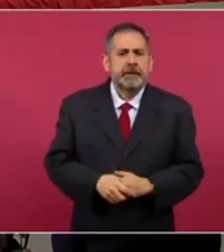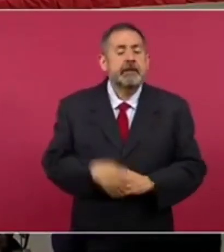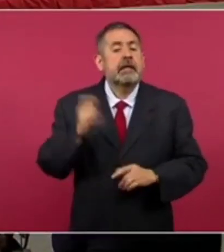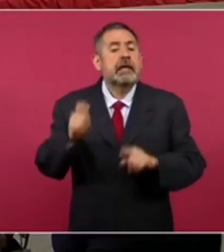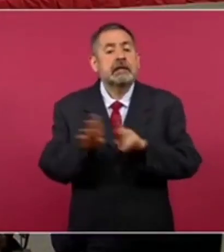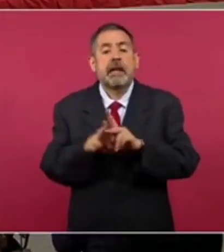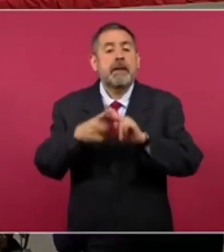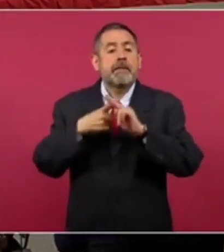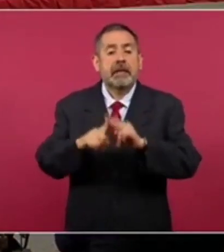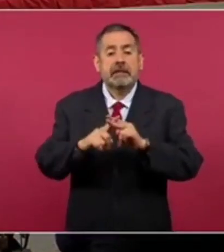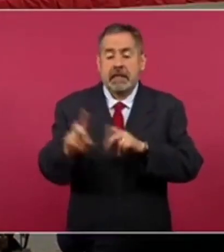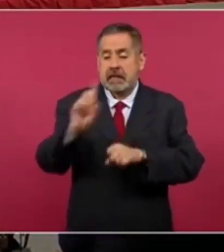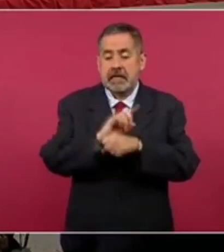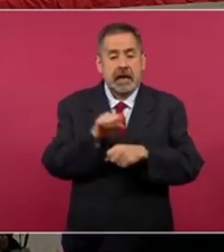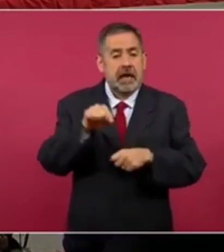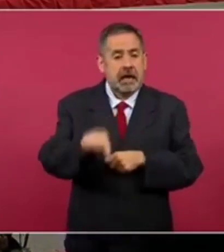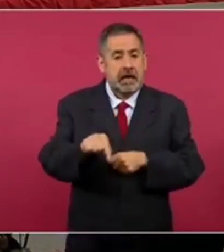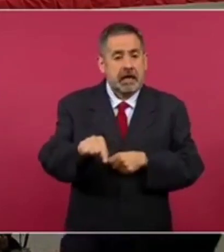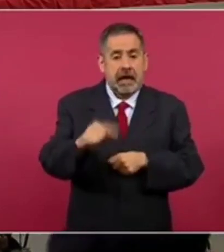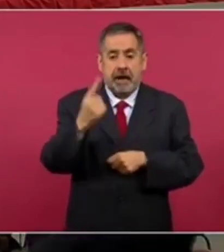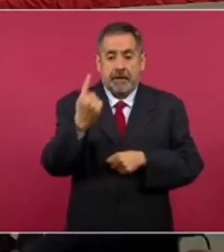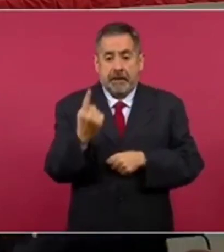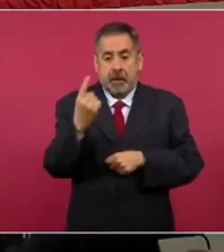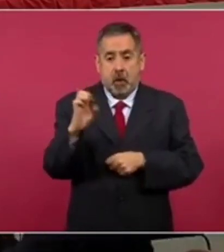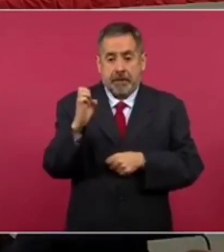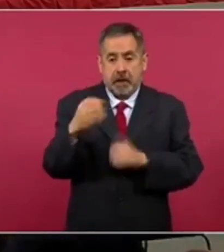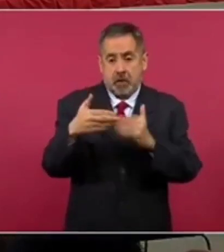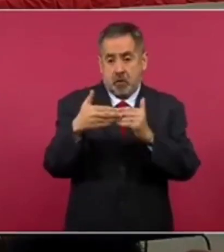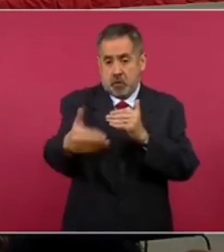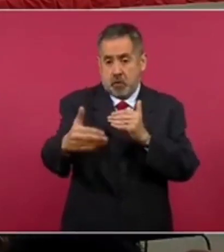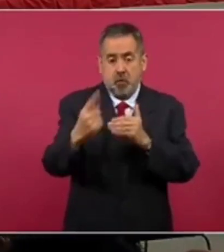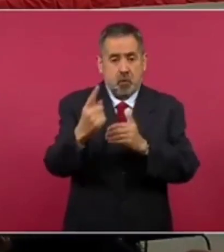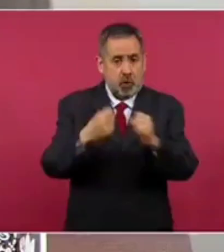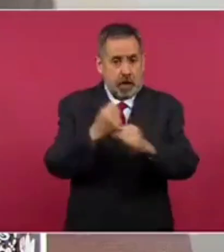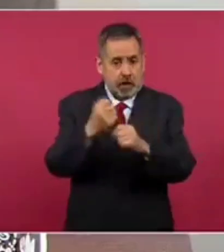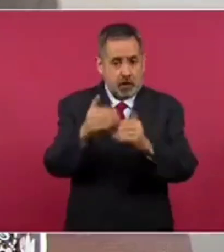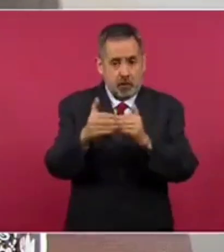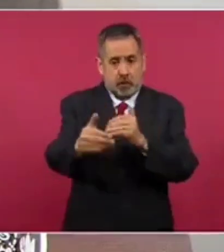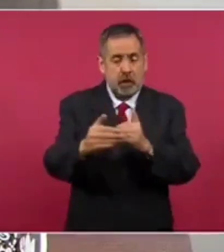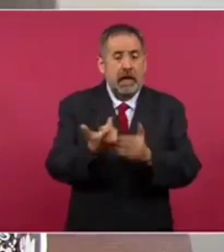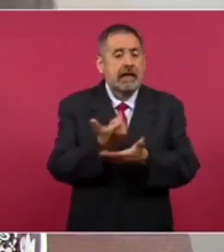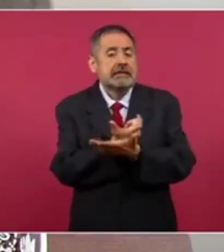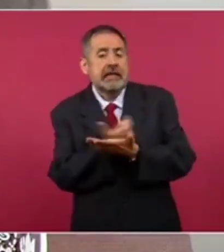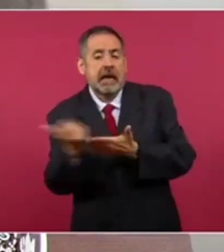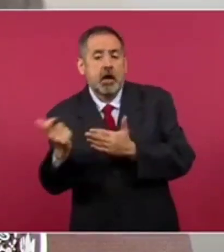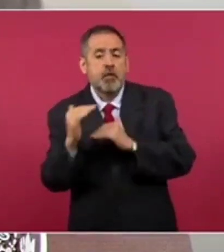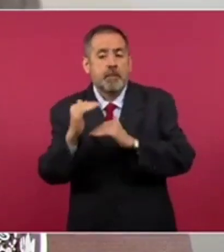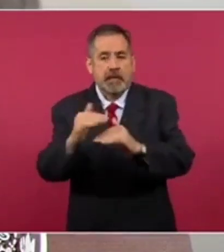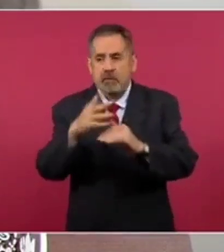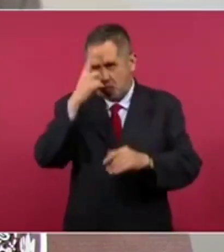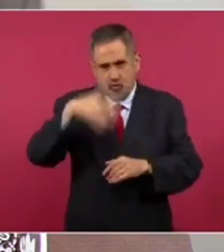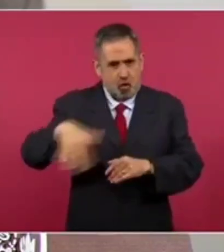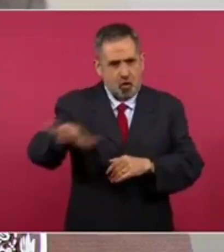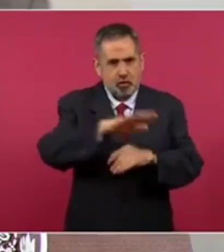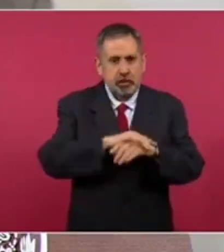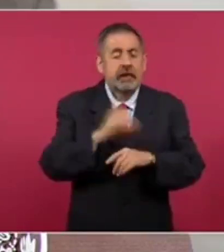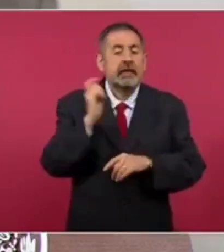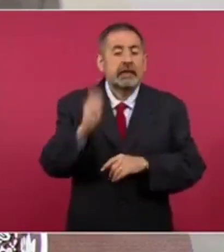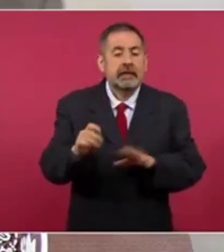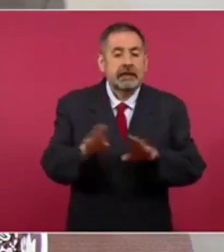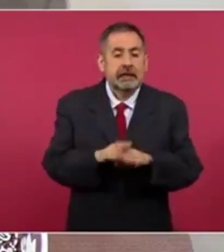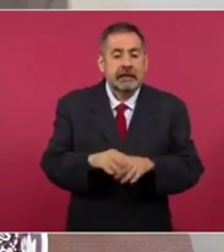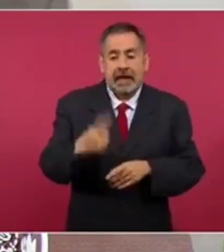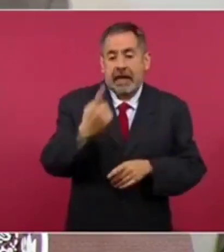que a partir del primero de enero del próximo año, el salario mínimo general pasará